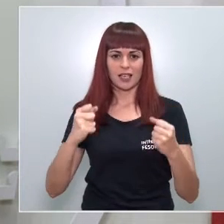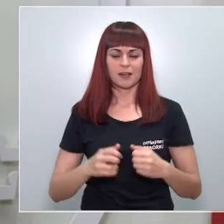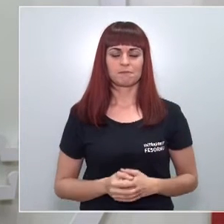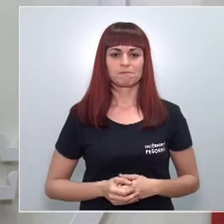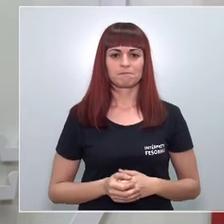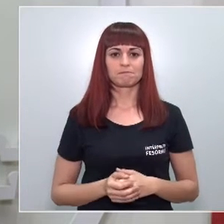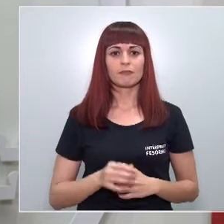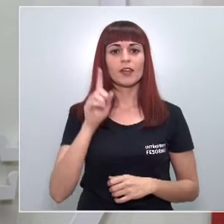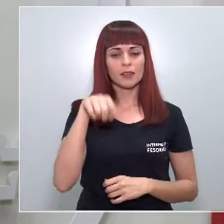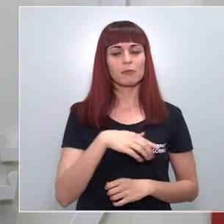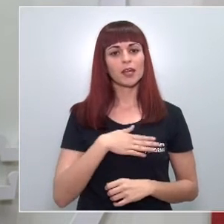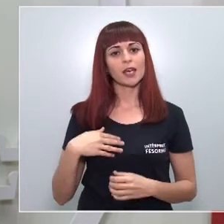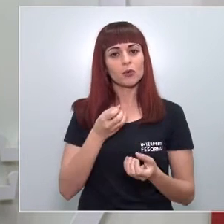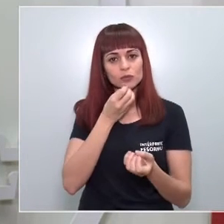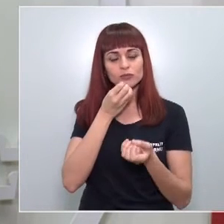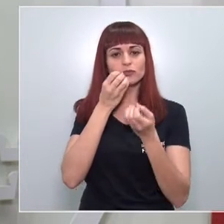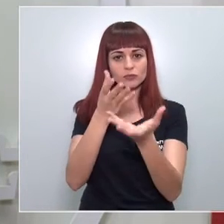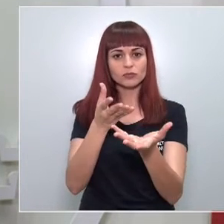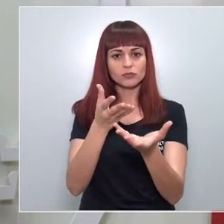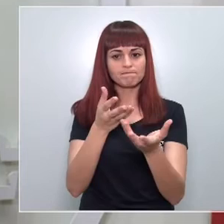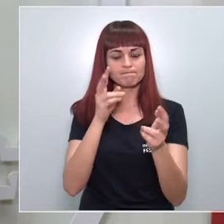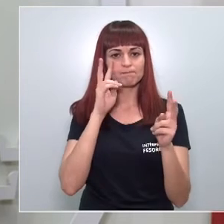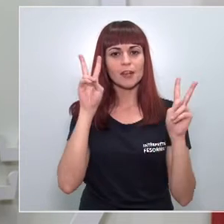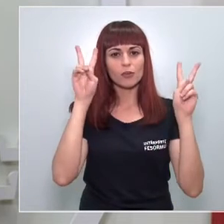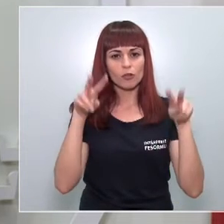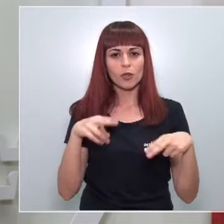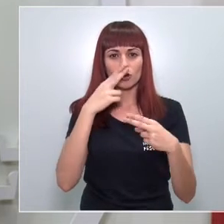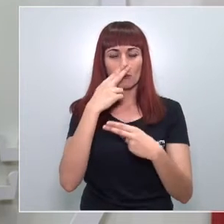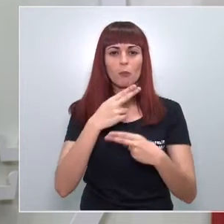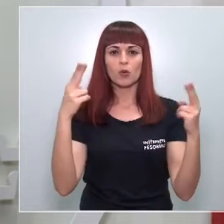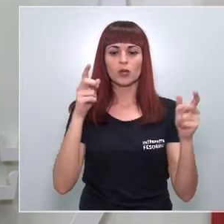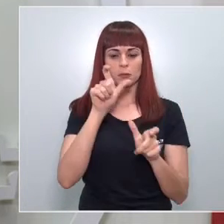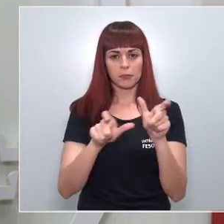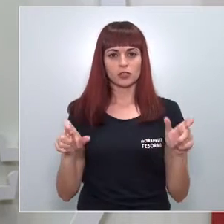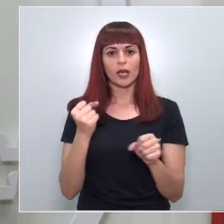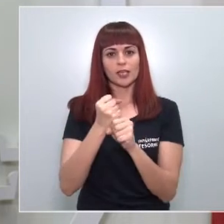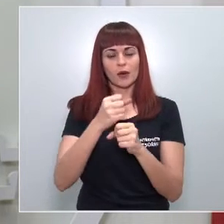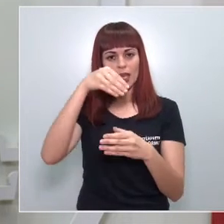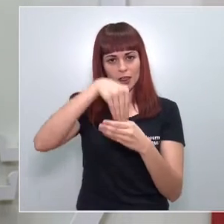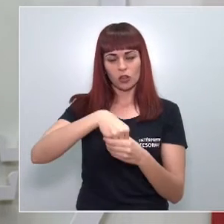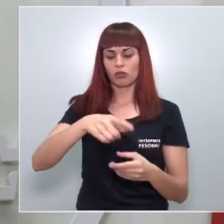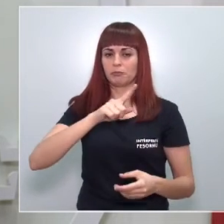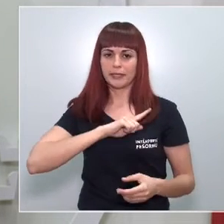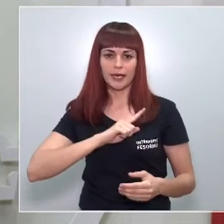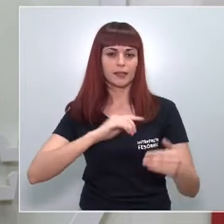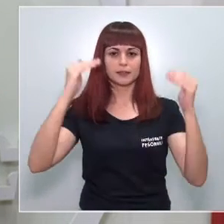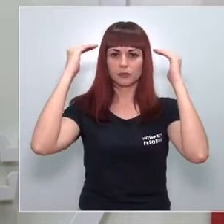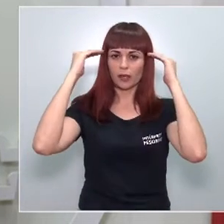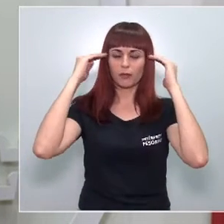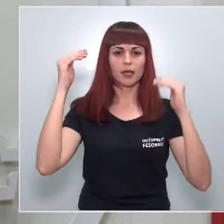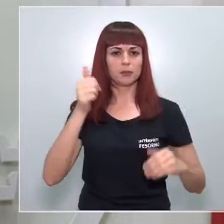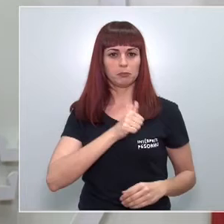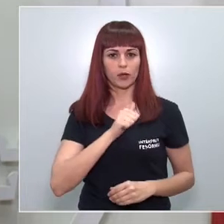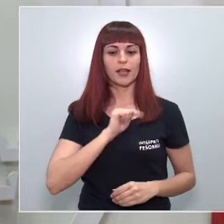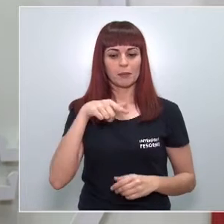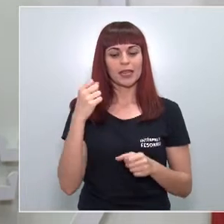También queremos expresar, una vez más, nuestro reconocimiento público a todo el personal de las Fuerzas y Cuerpos de Seguridad, a los trabajadores del